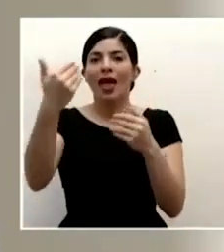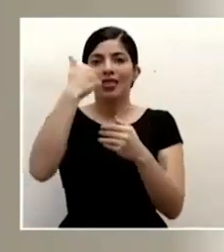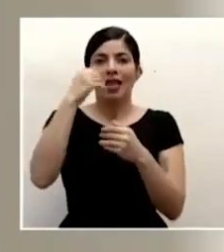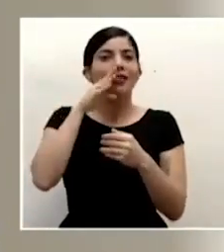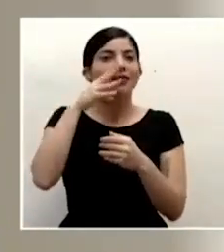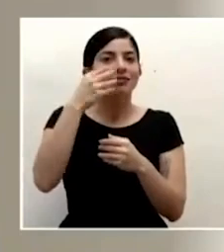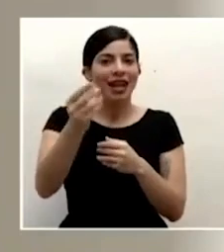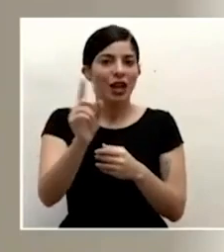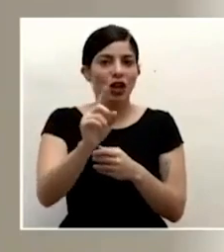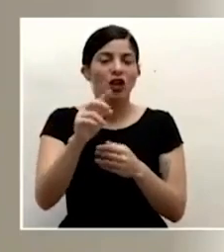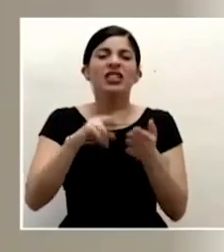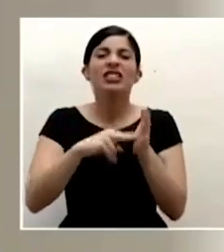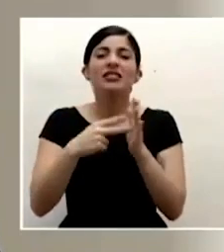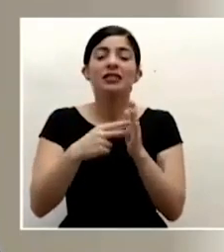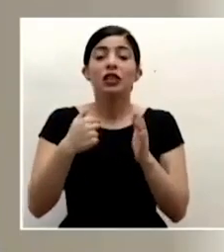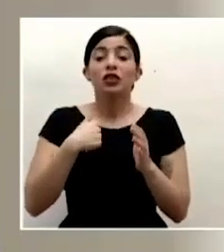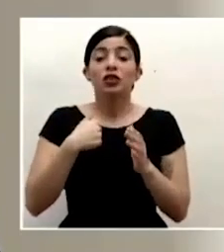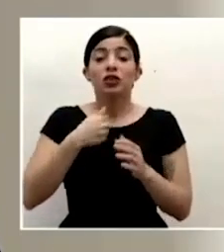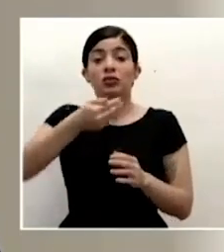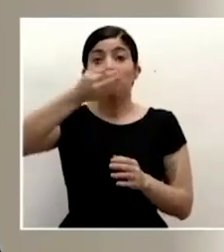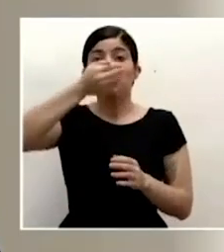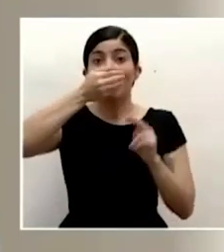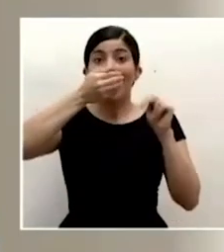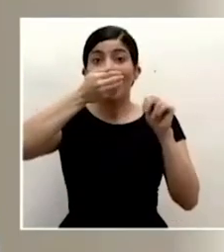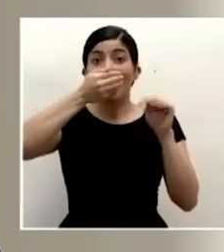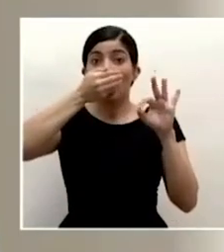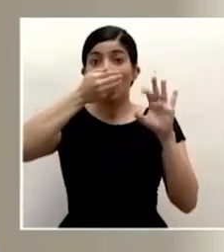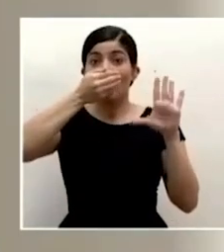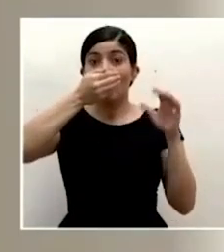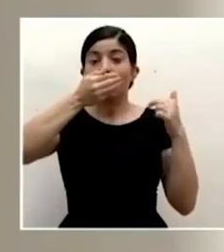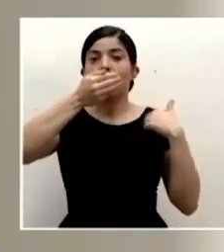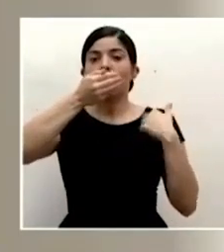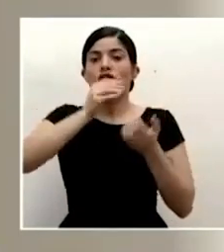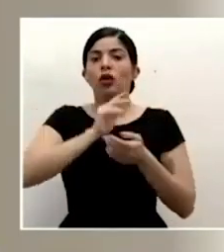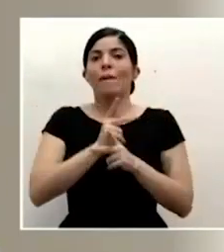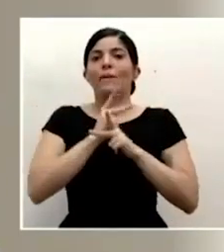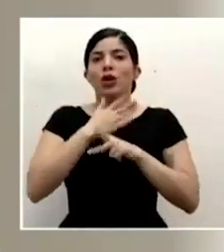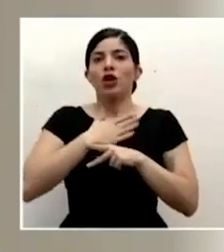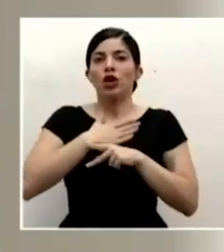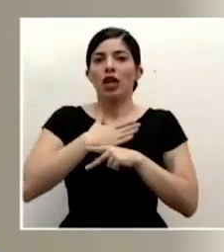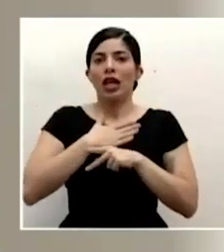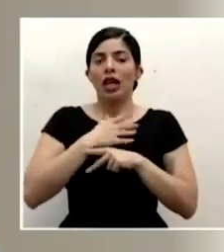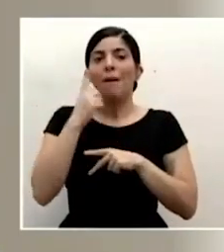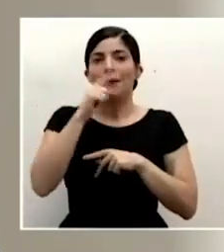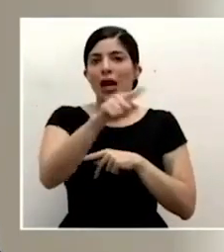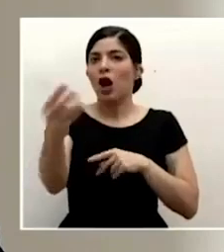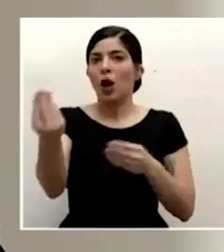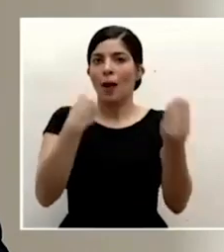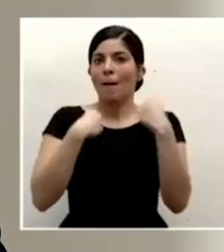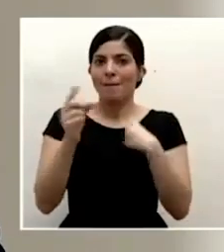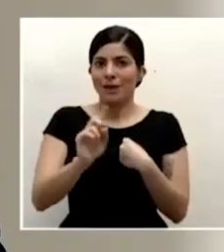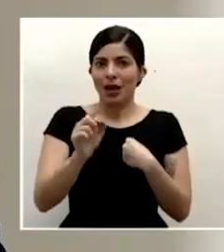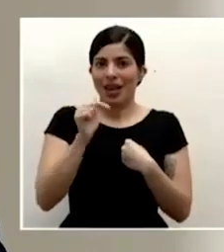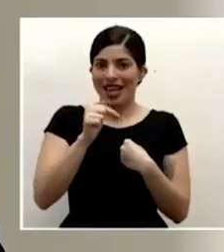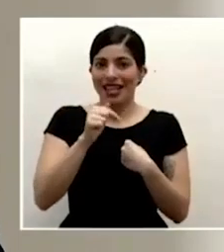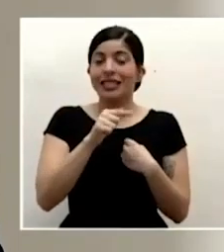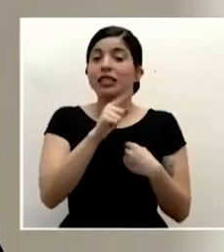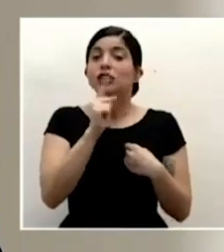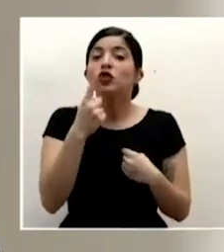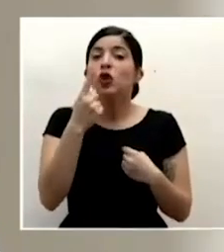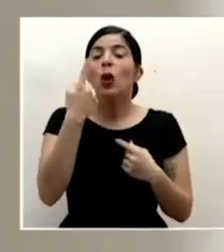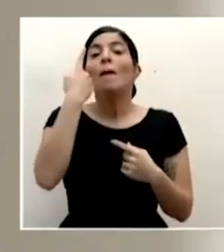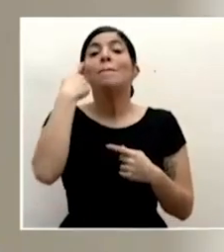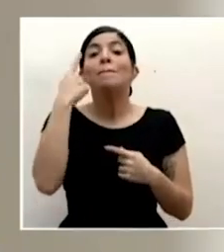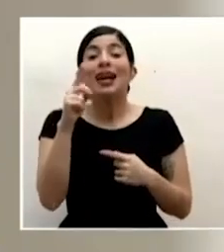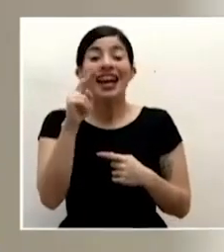cuando me refiero ingreso es de la persona evitar mas bien infectarse este son recomendadas para procedimientos esas